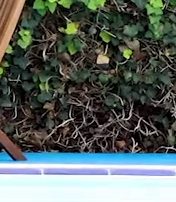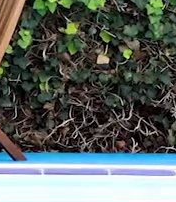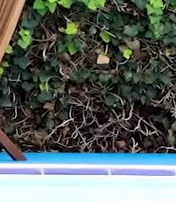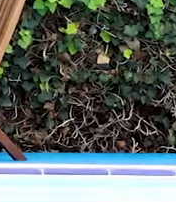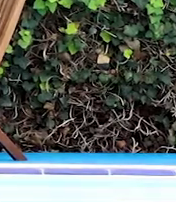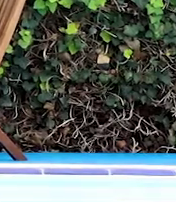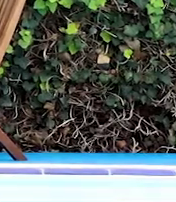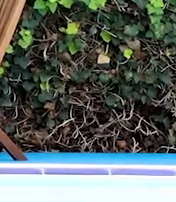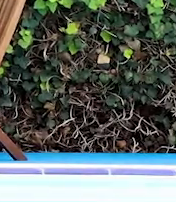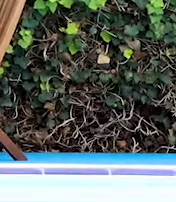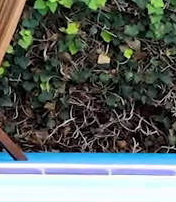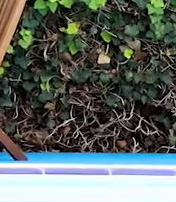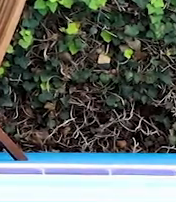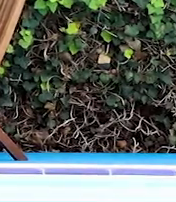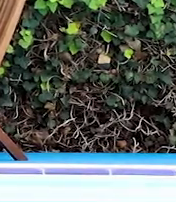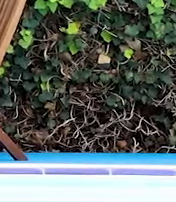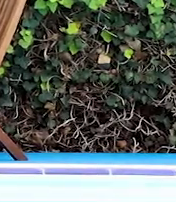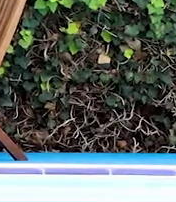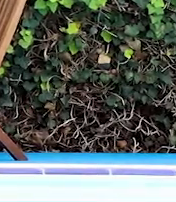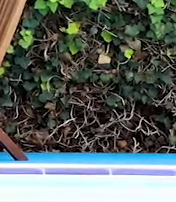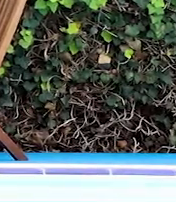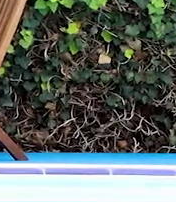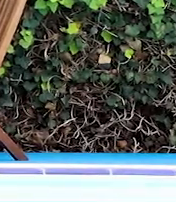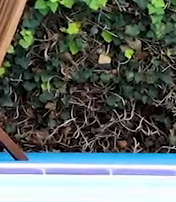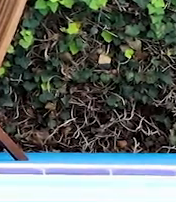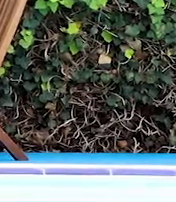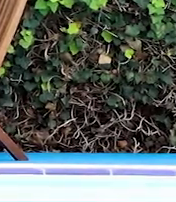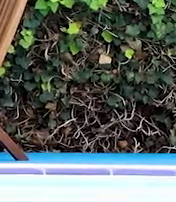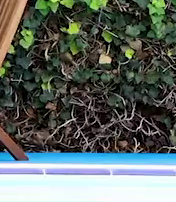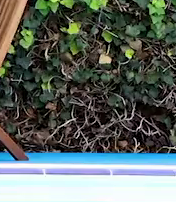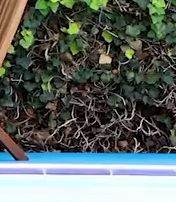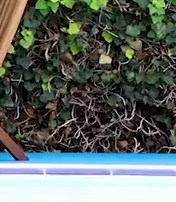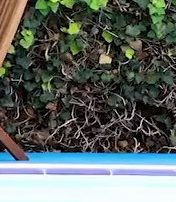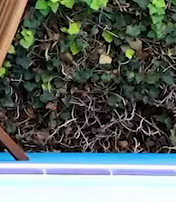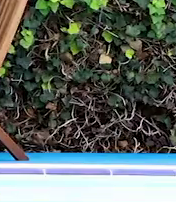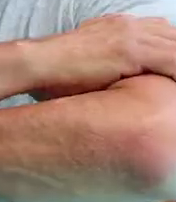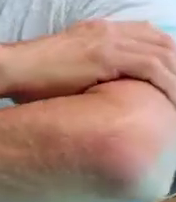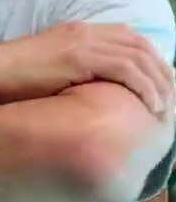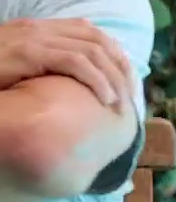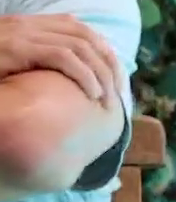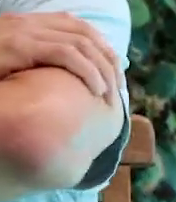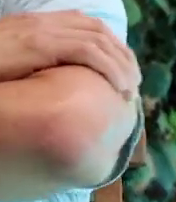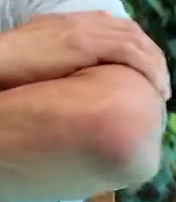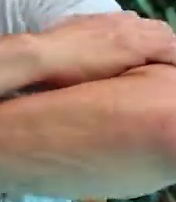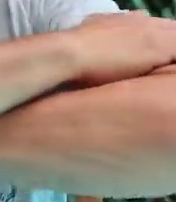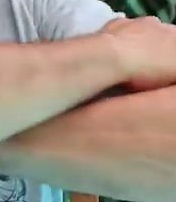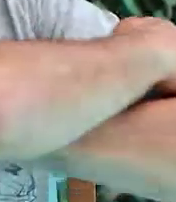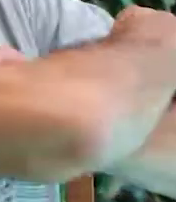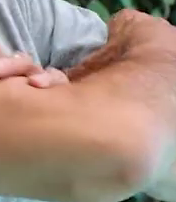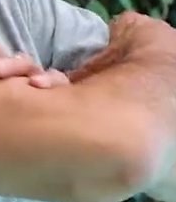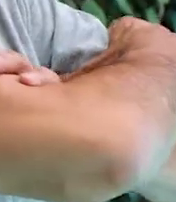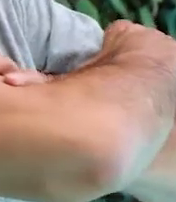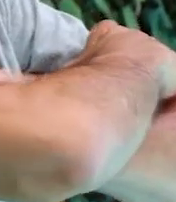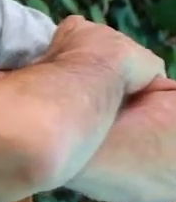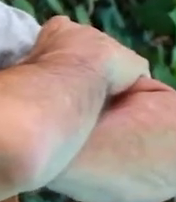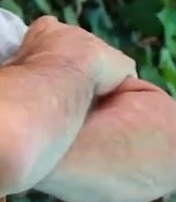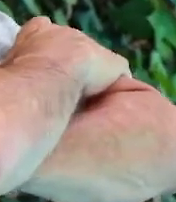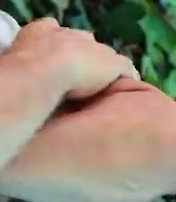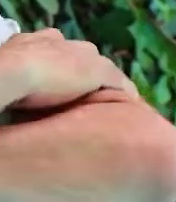bote, en un banco, en lo que tengas, y vamos a poner nuestros brazos aquí enfrente y vamos a hacer una torsión.